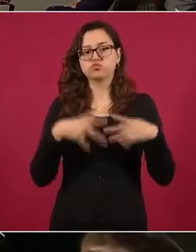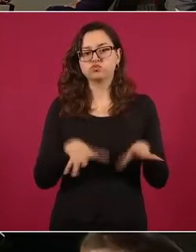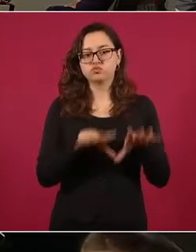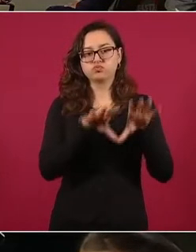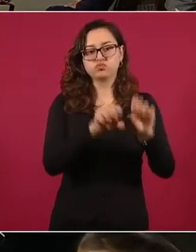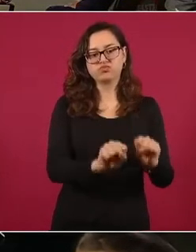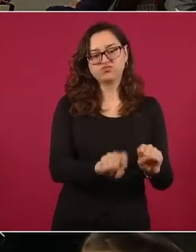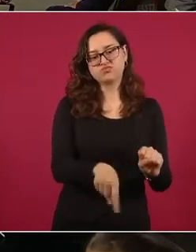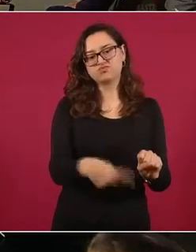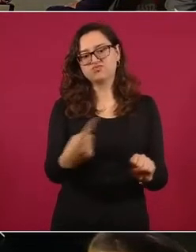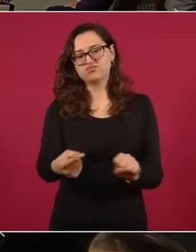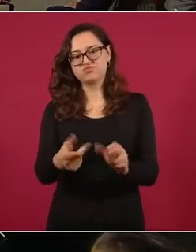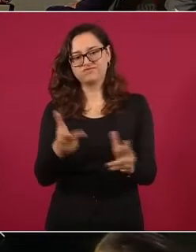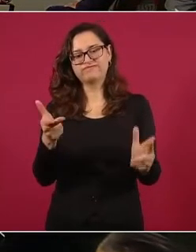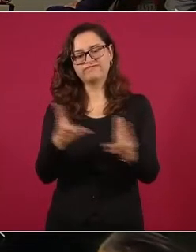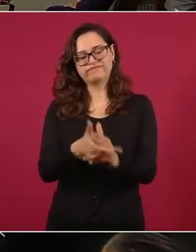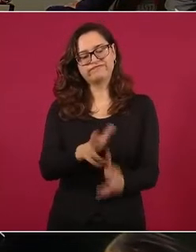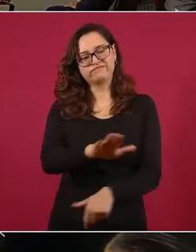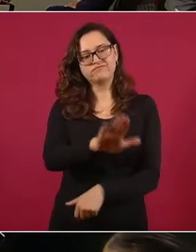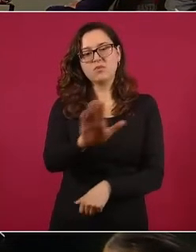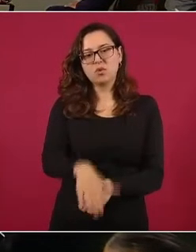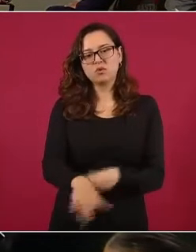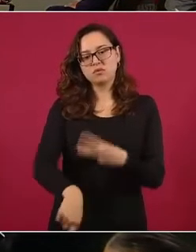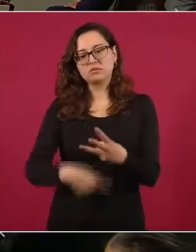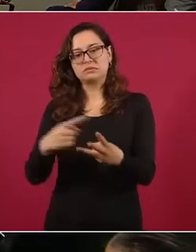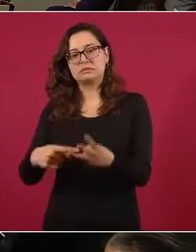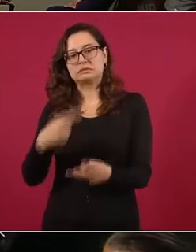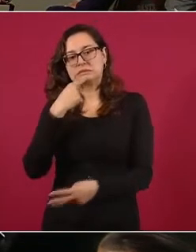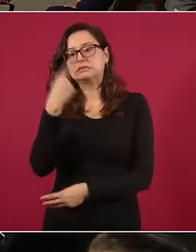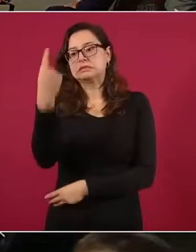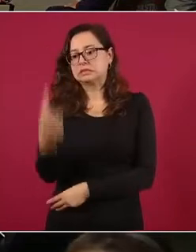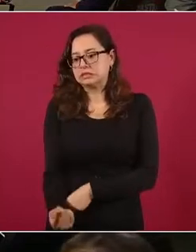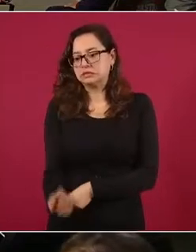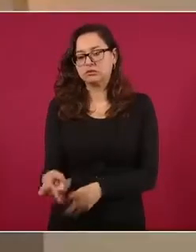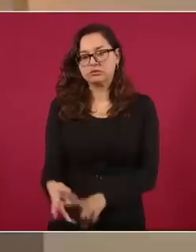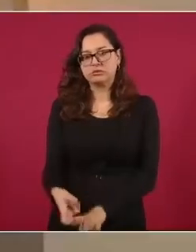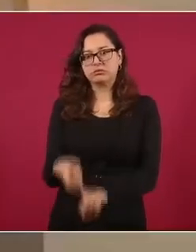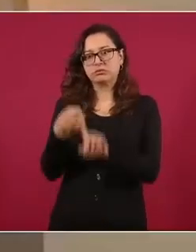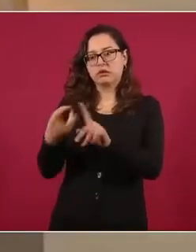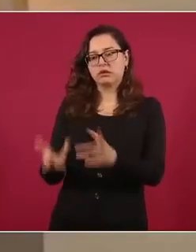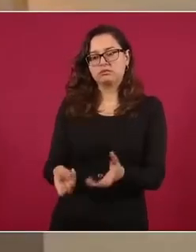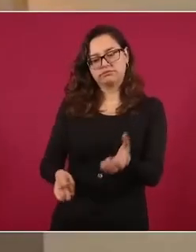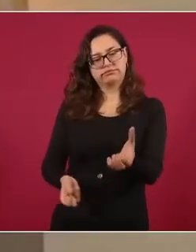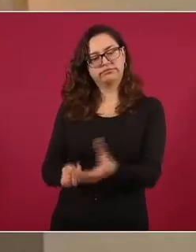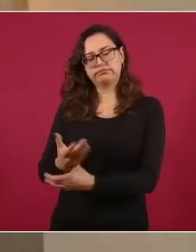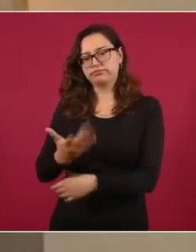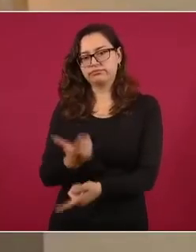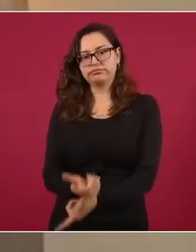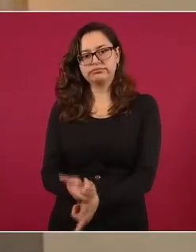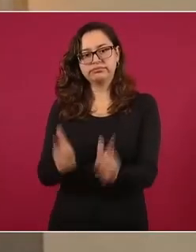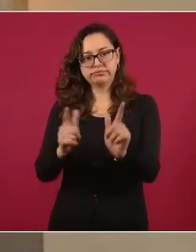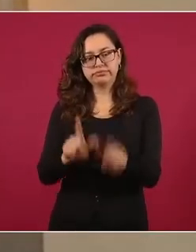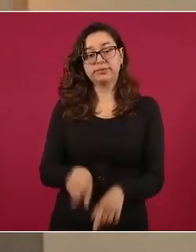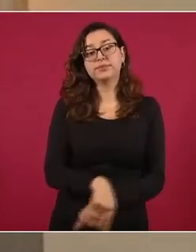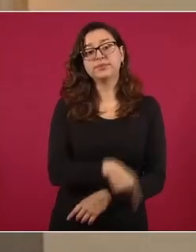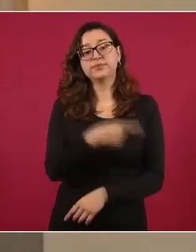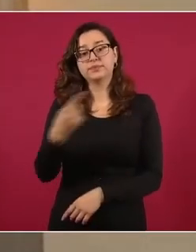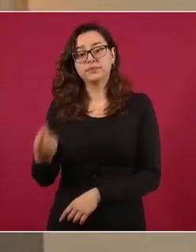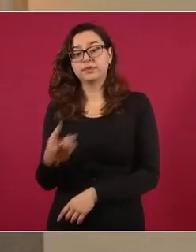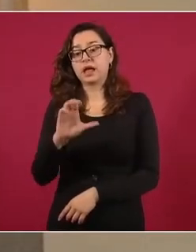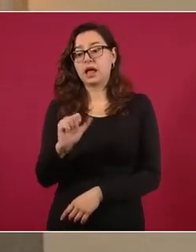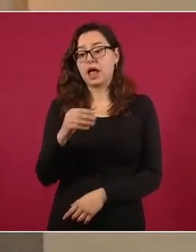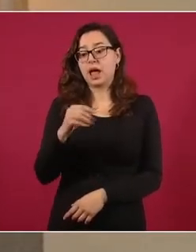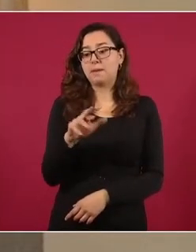y un menor de edad liberado en una operación en Río Bravo, Tamaulipas. En Camargo, Tamaulipas, cuatro personas